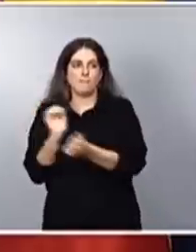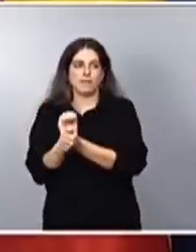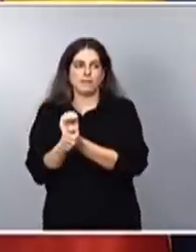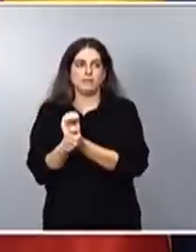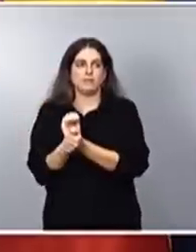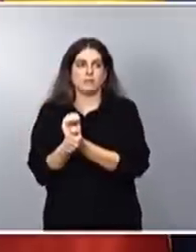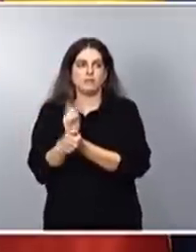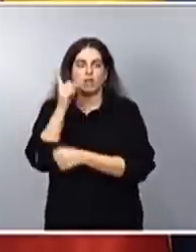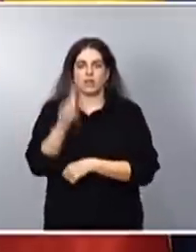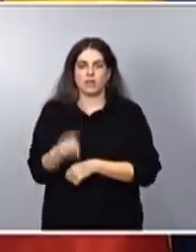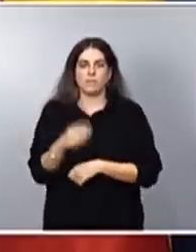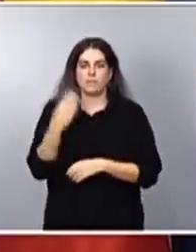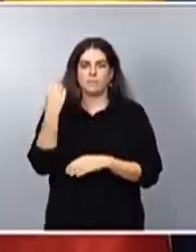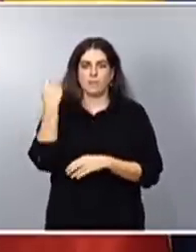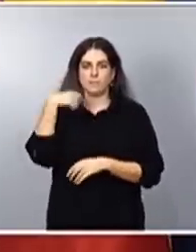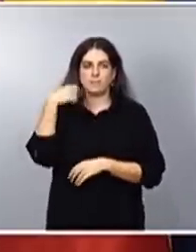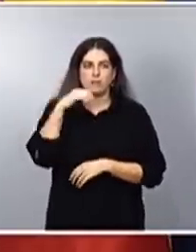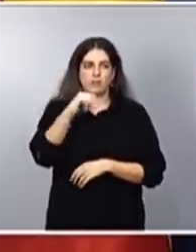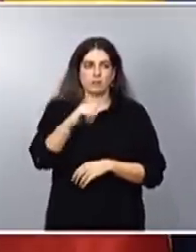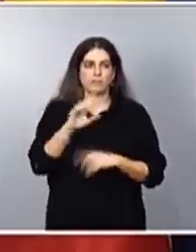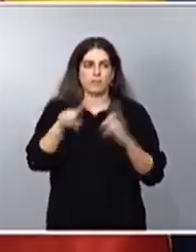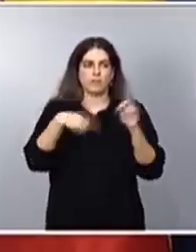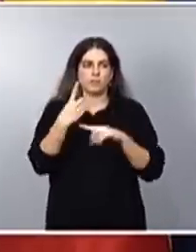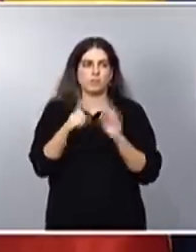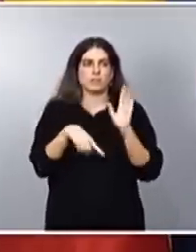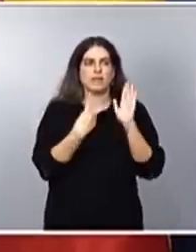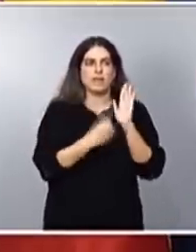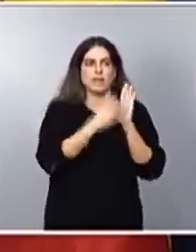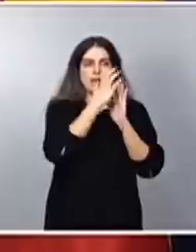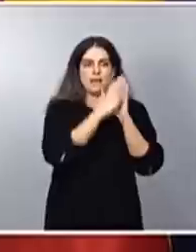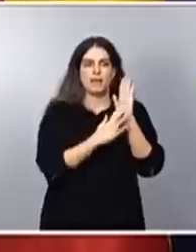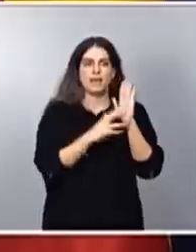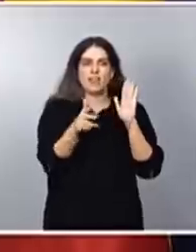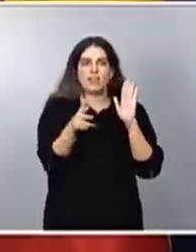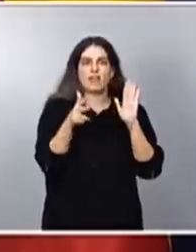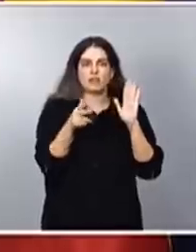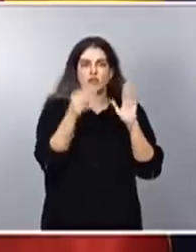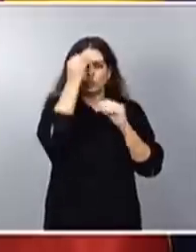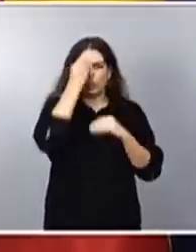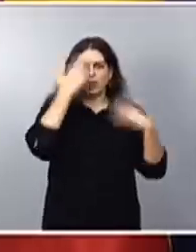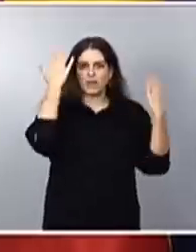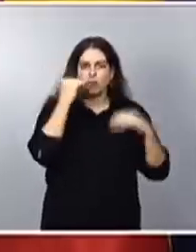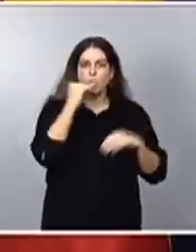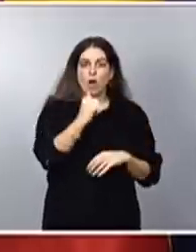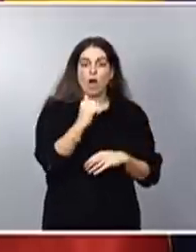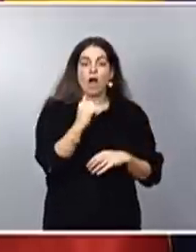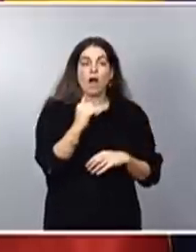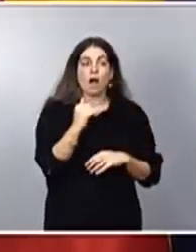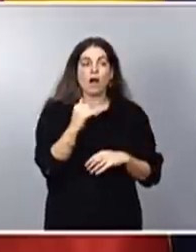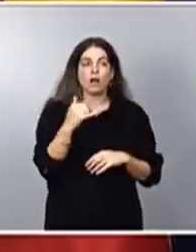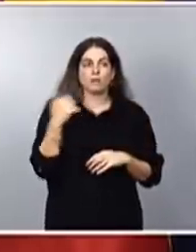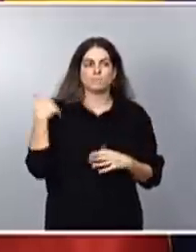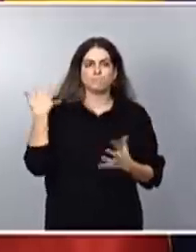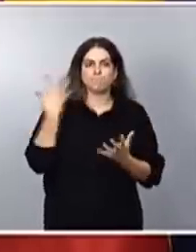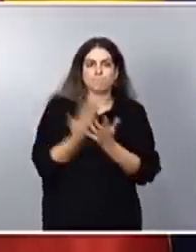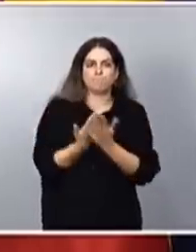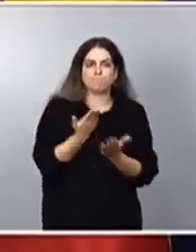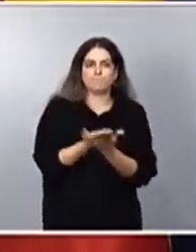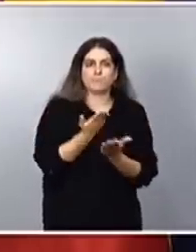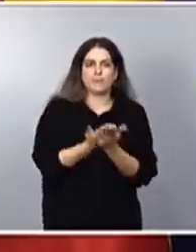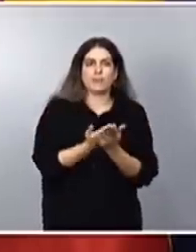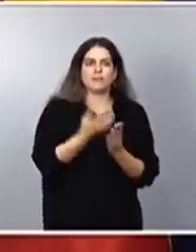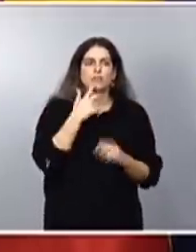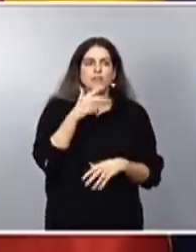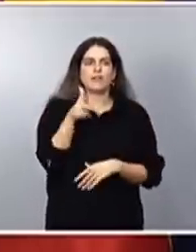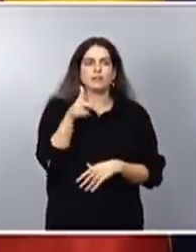Después, esta ley incluye también un derecho subjetivo que venía siendo largamente demandado, que es el derecho subjetivo al acceso